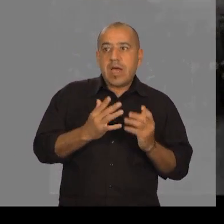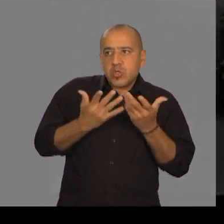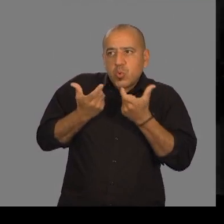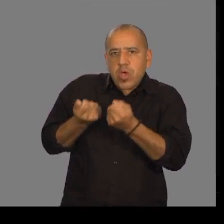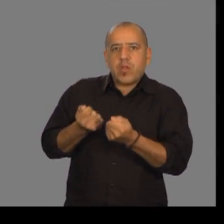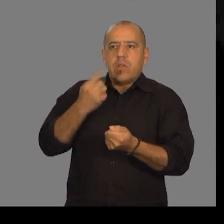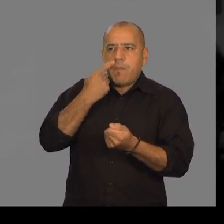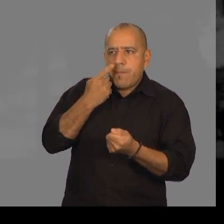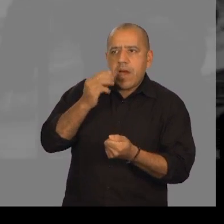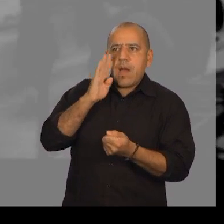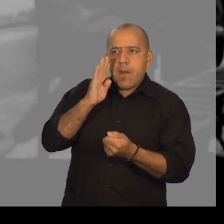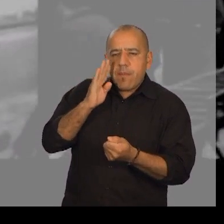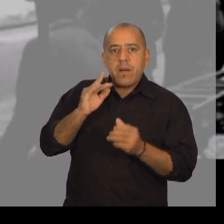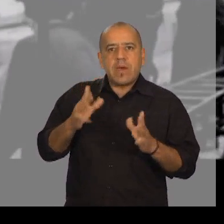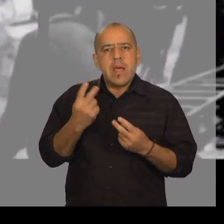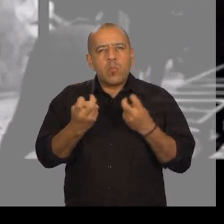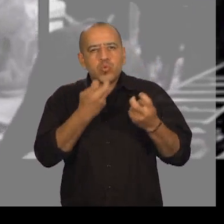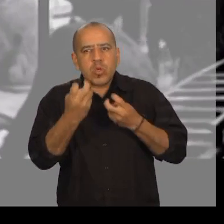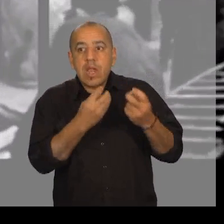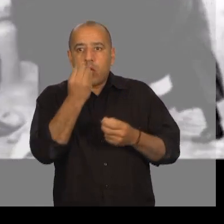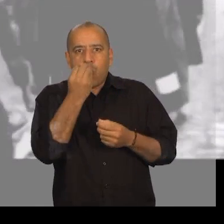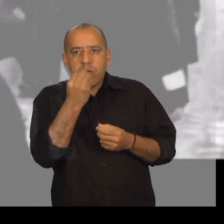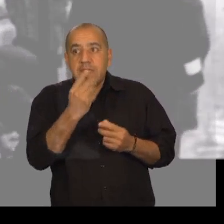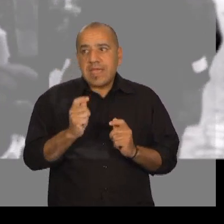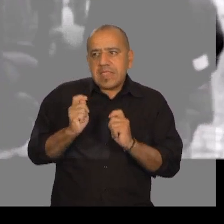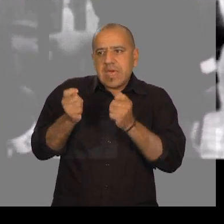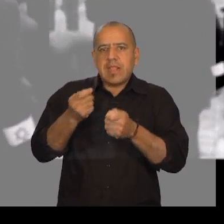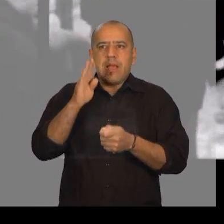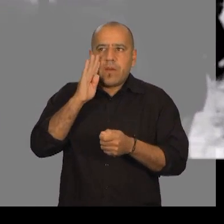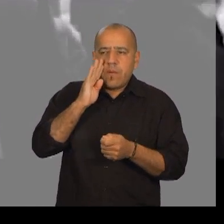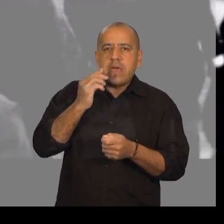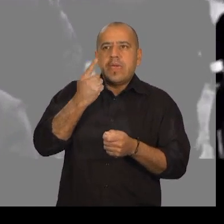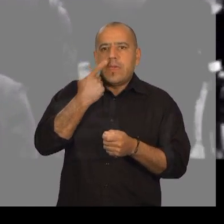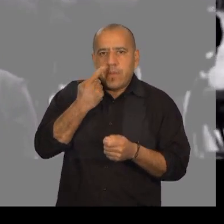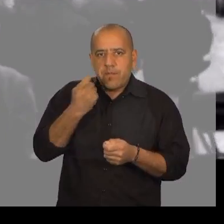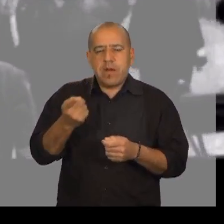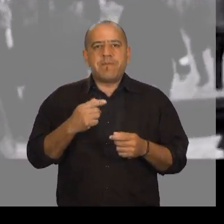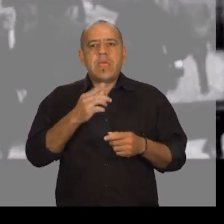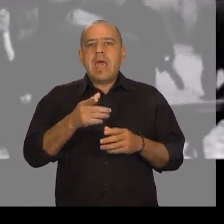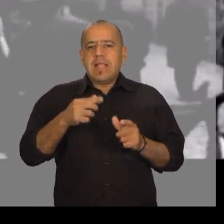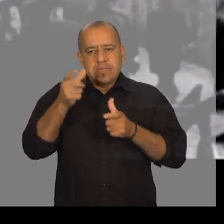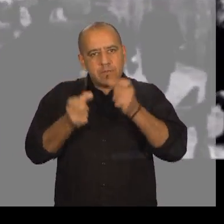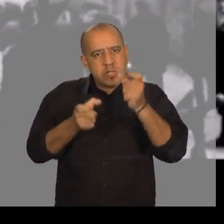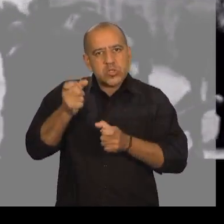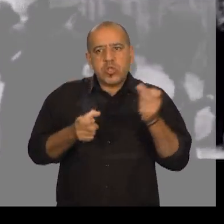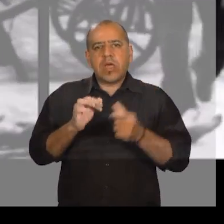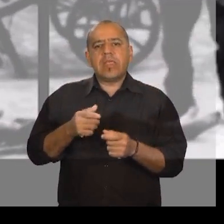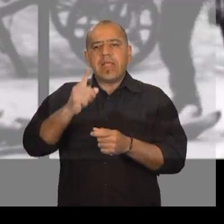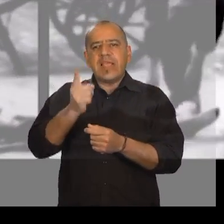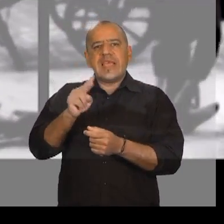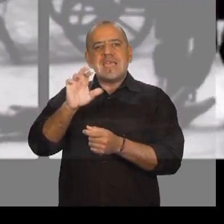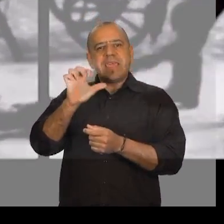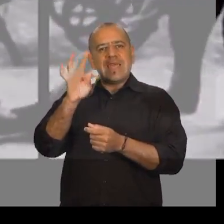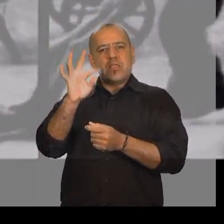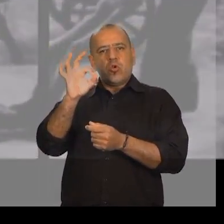para conseguir alimentos en los guetos, arriesgando sus vidas por su familia. A los combatientes del gueto de